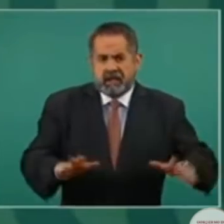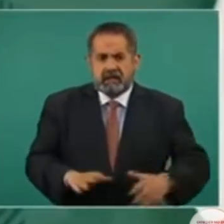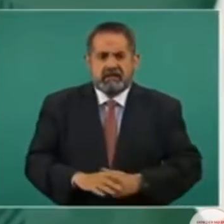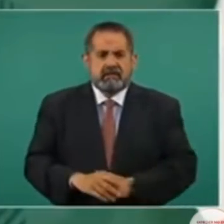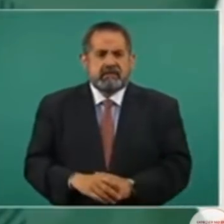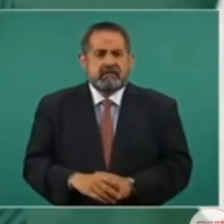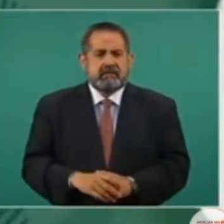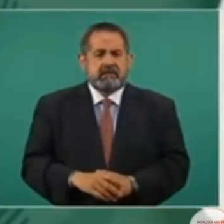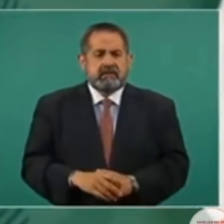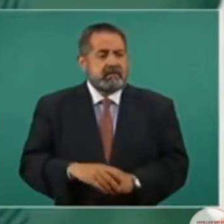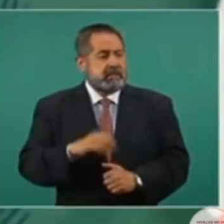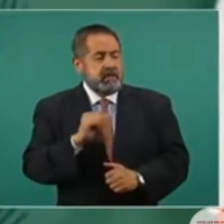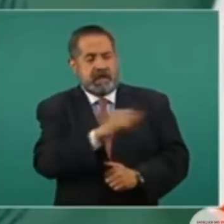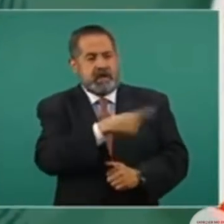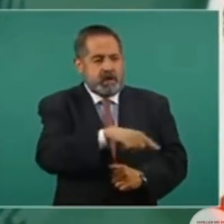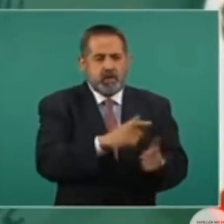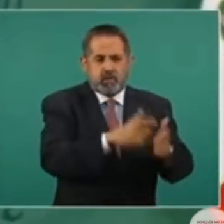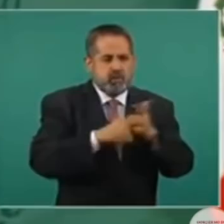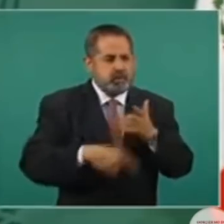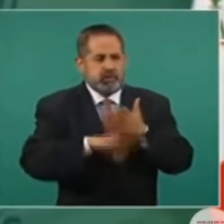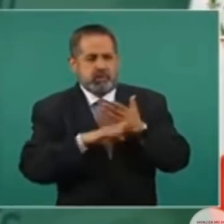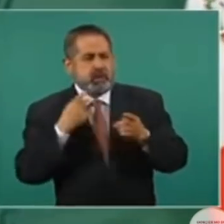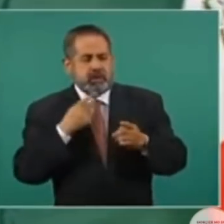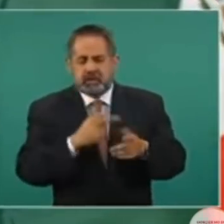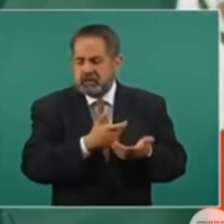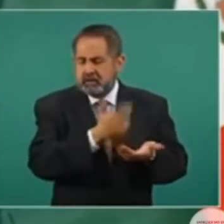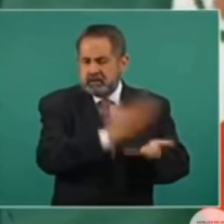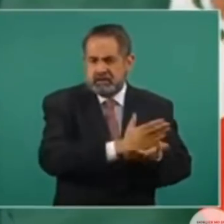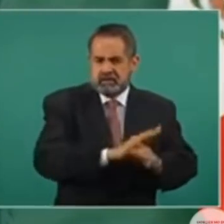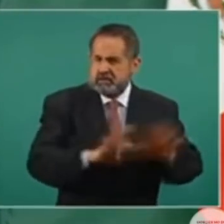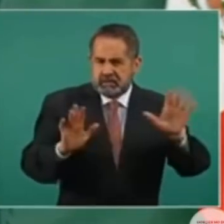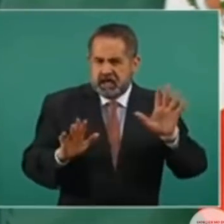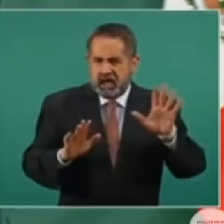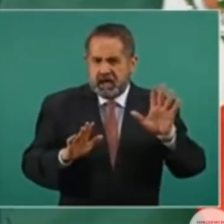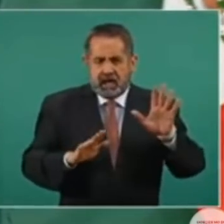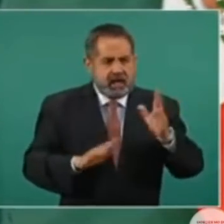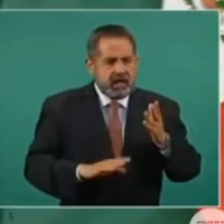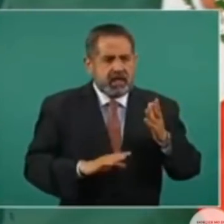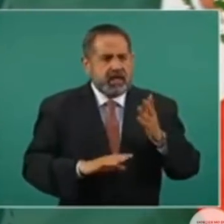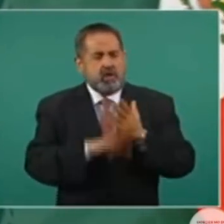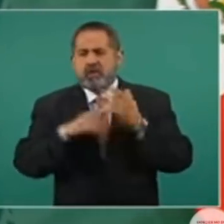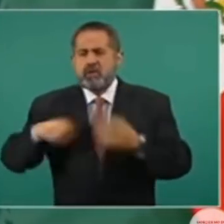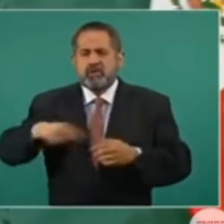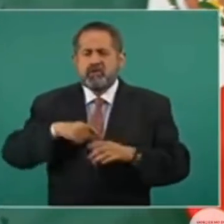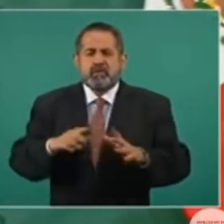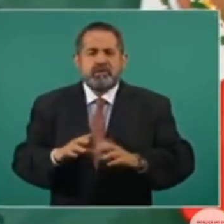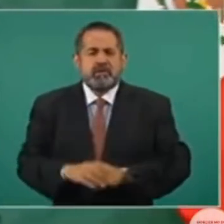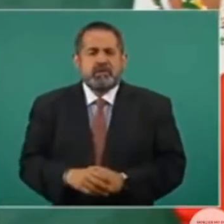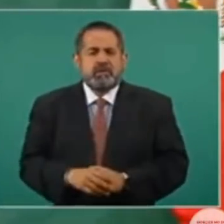a estos grupos políticos que están en contra de nosotros, que